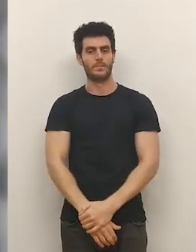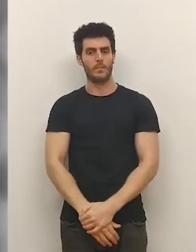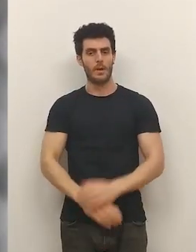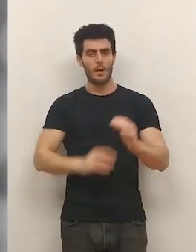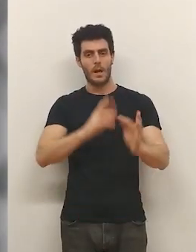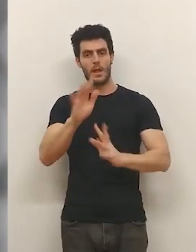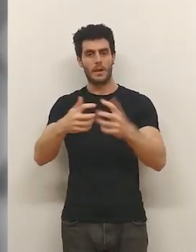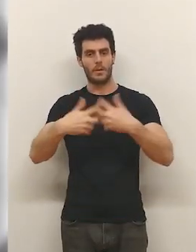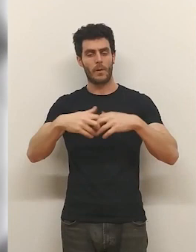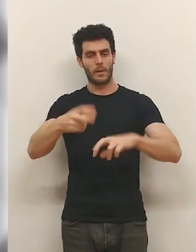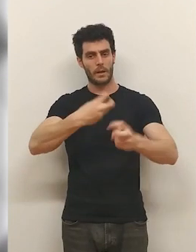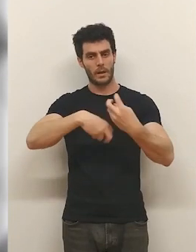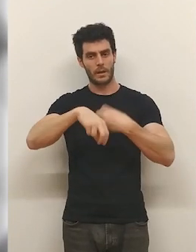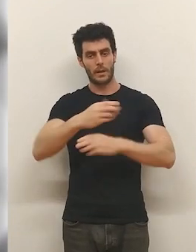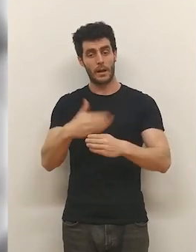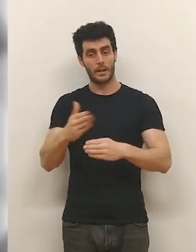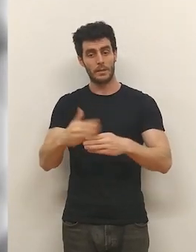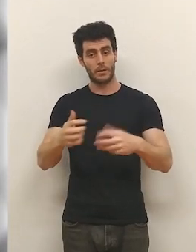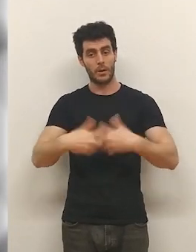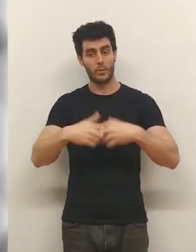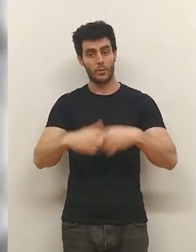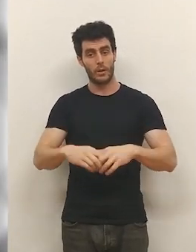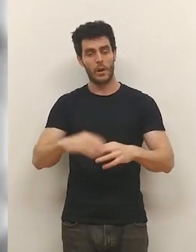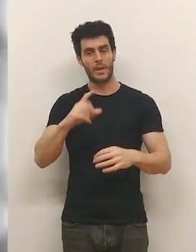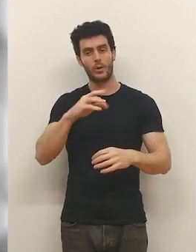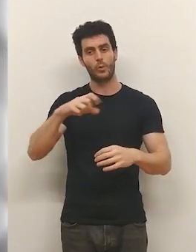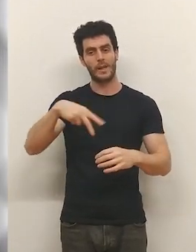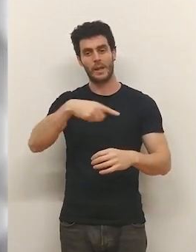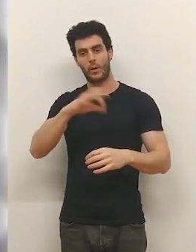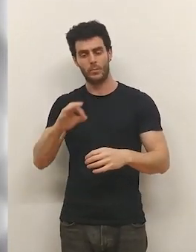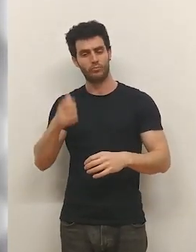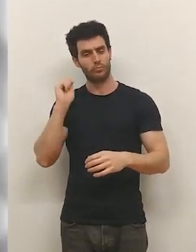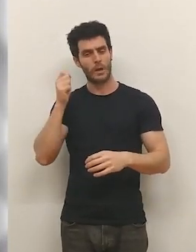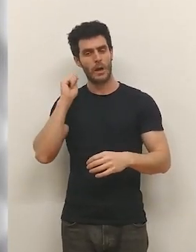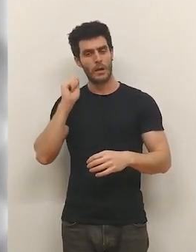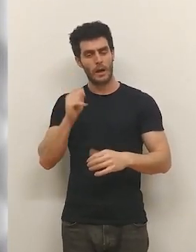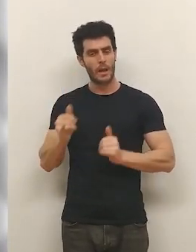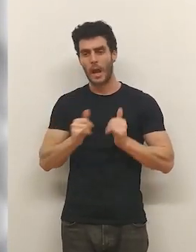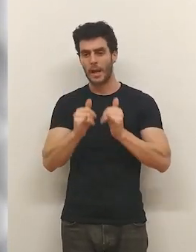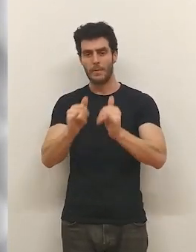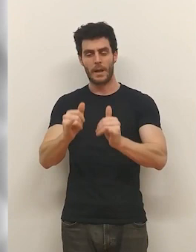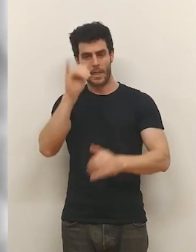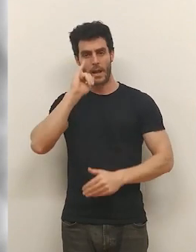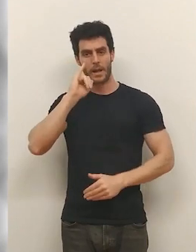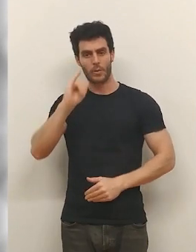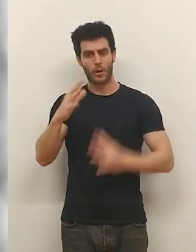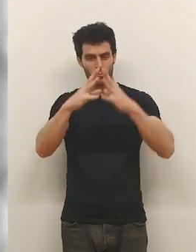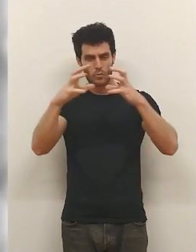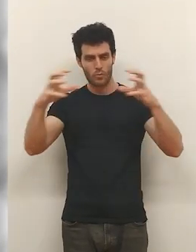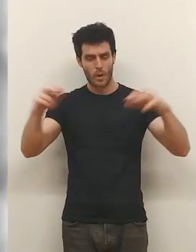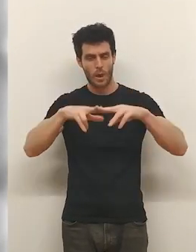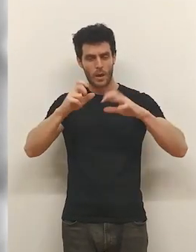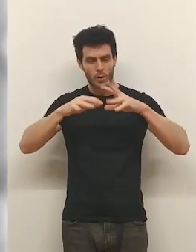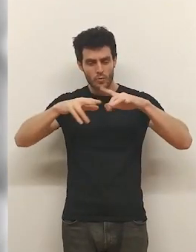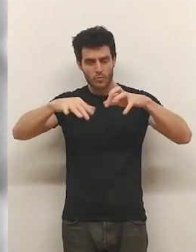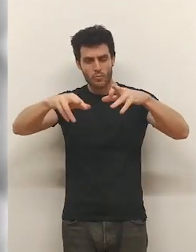Y el incendio de una fábrica de reciclaje... ...de residuos industriales en Cintruénigo... ...mantiene la alerta a la ribera riojana... ...su espesa nube negra